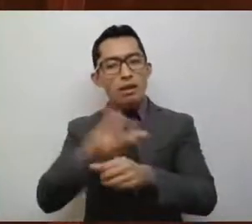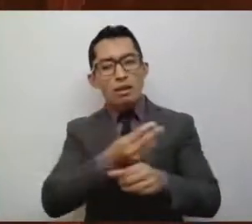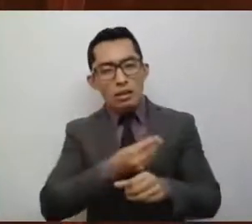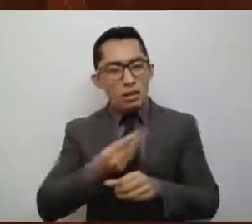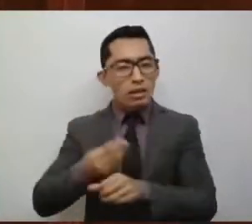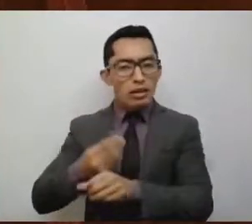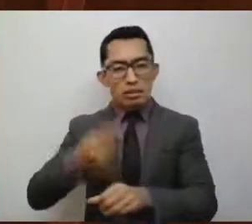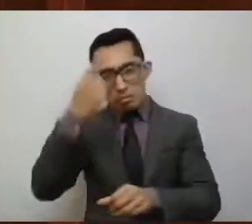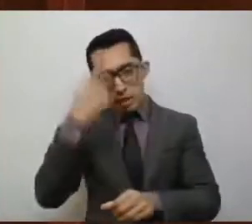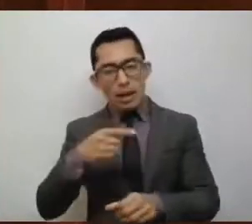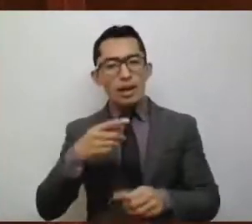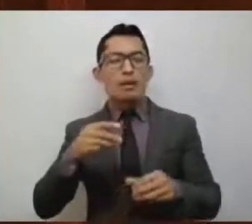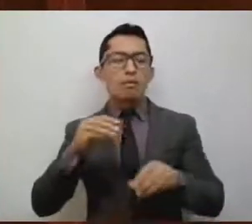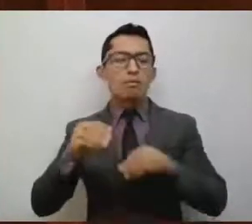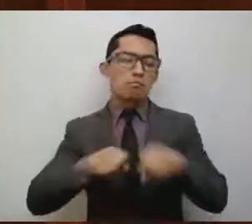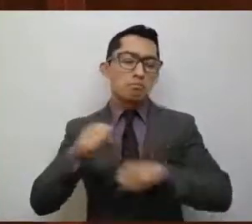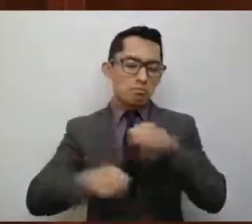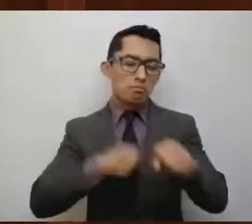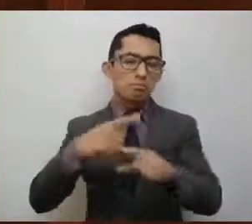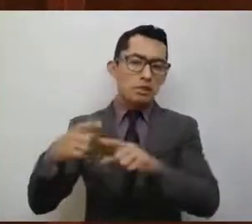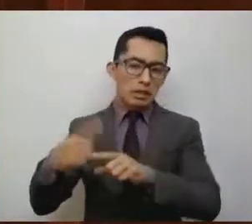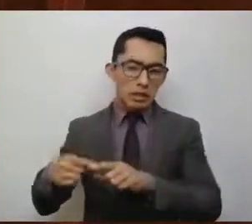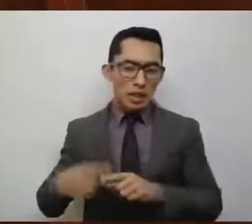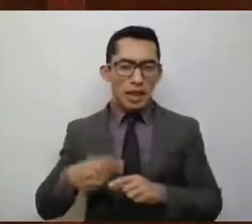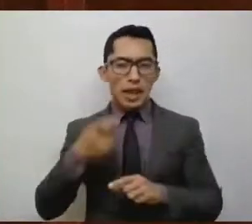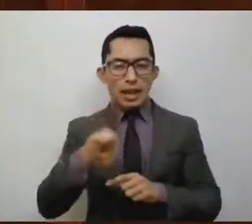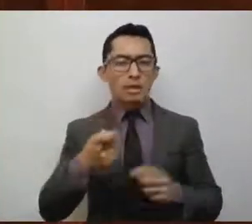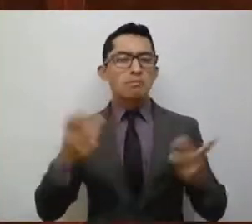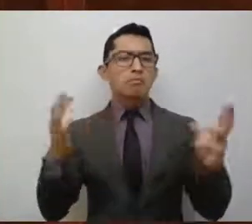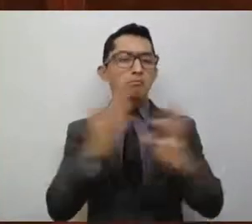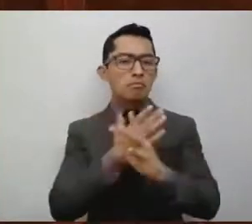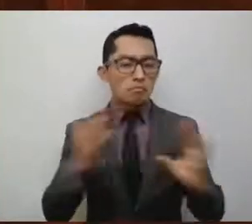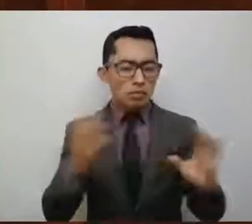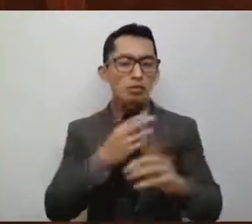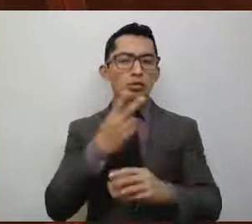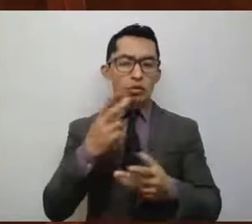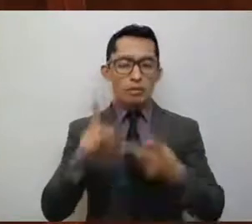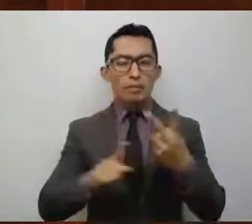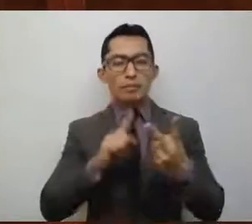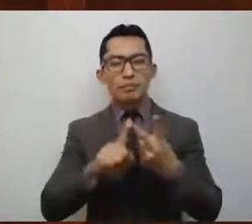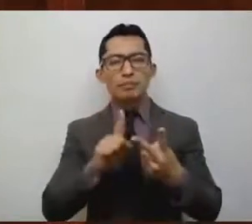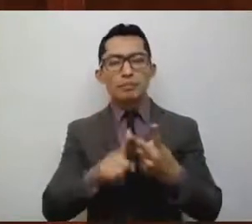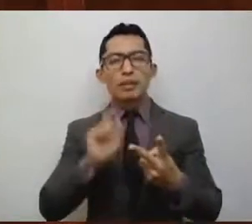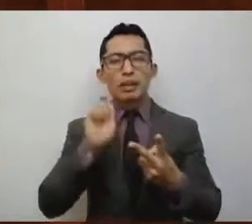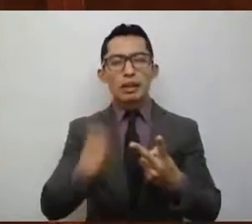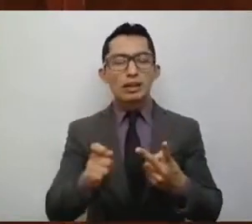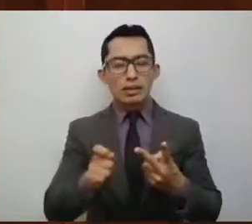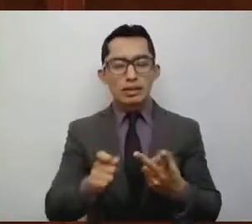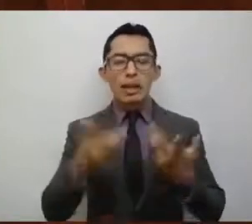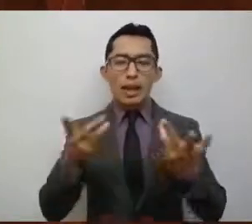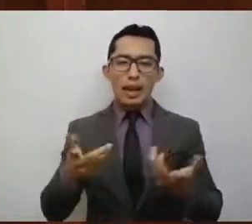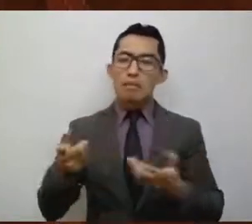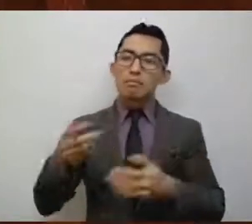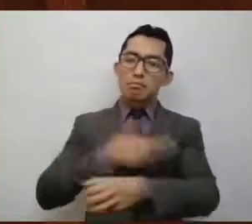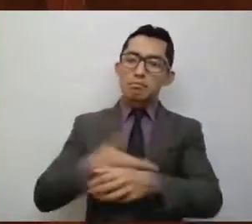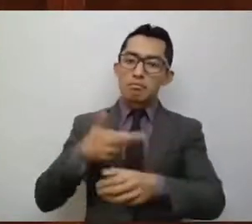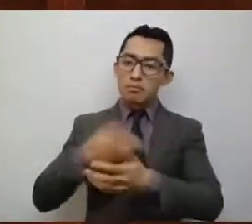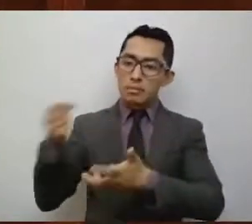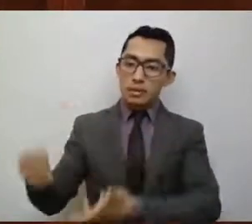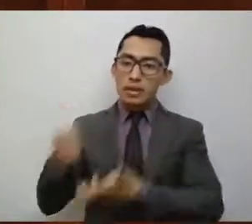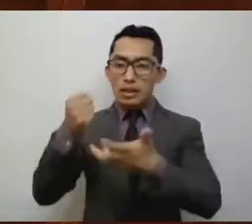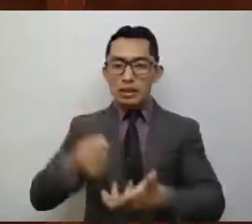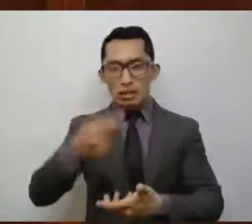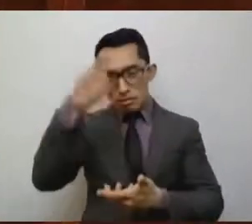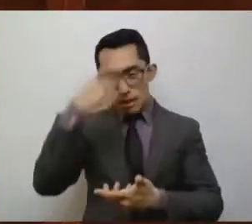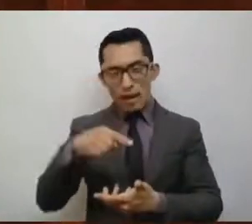movilidad alternativa, no motorizada y peatonal. Segundo, crear una partida presupuestal especial para implementar